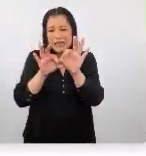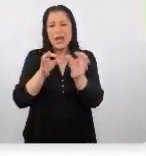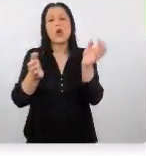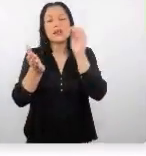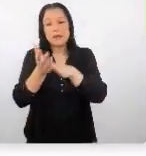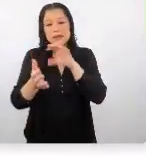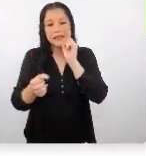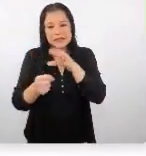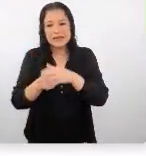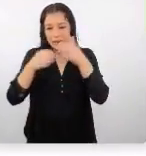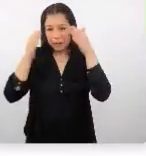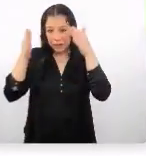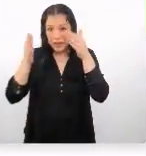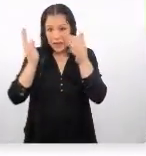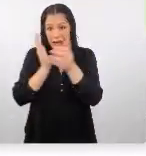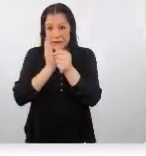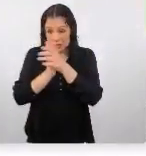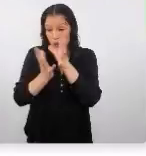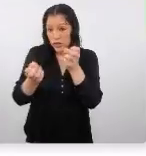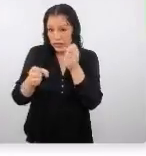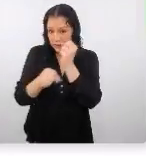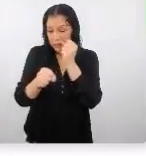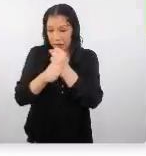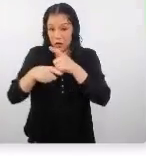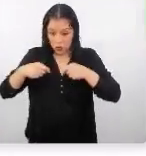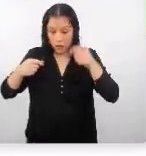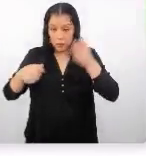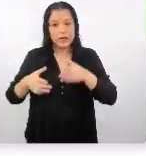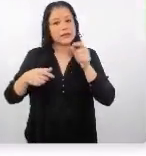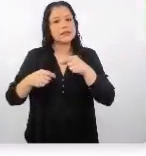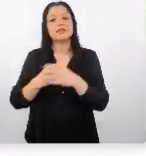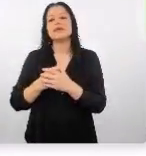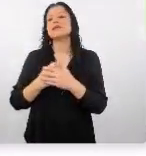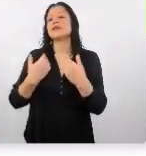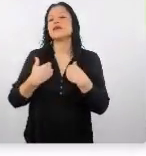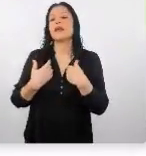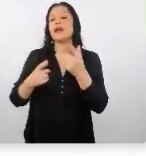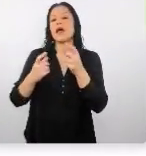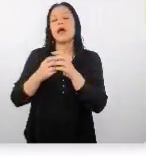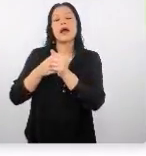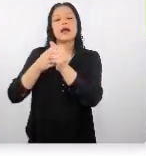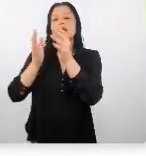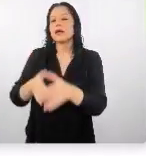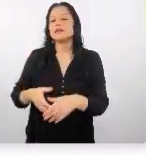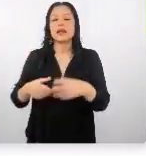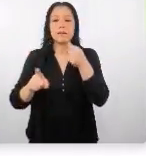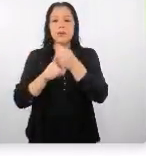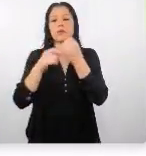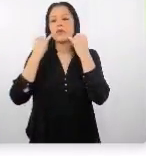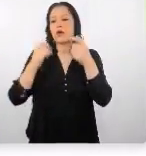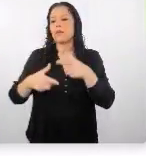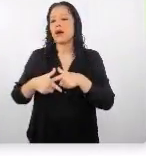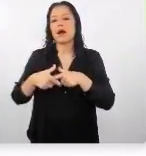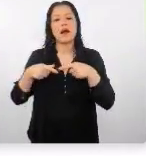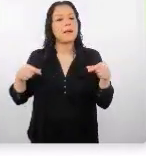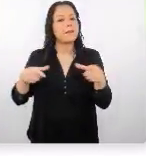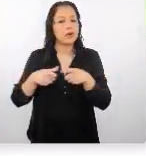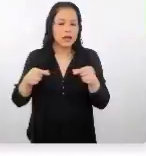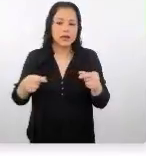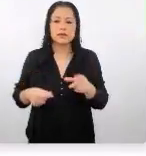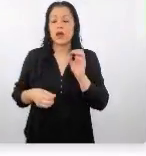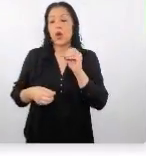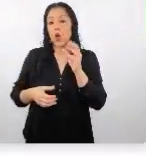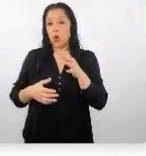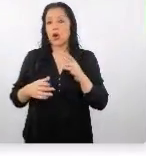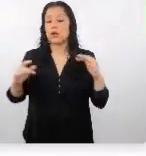trabajar y especializarse en mercado japonés tengan al staff de guías en japonés o los